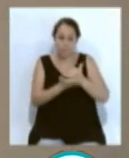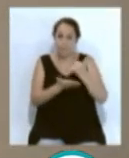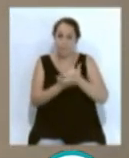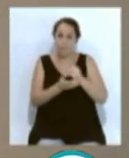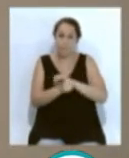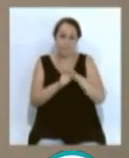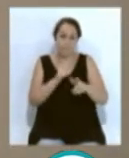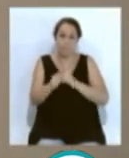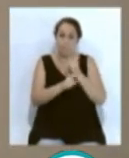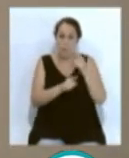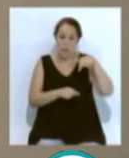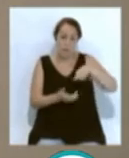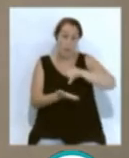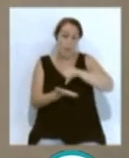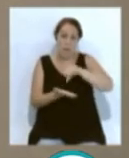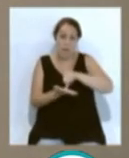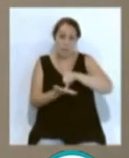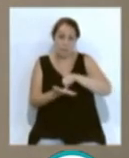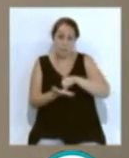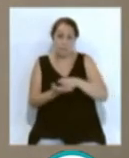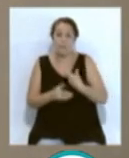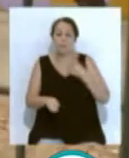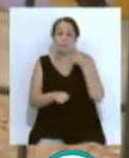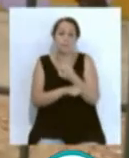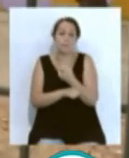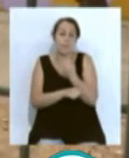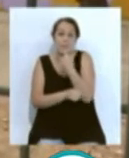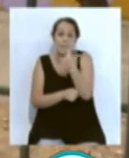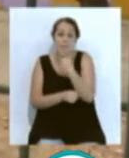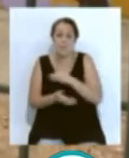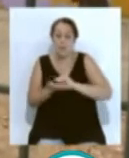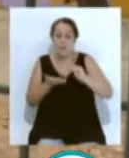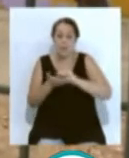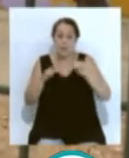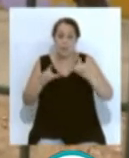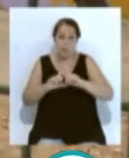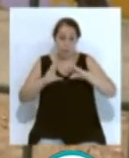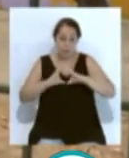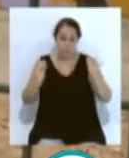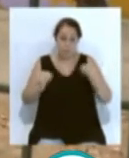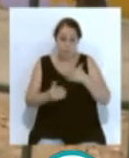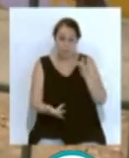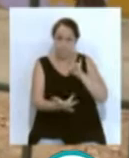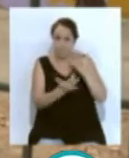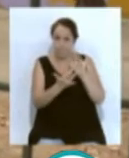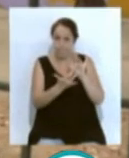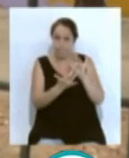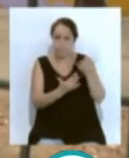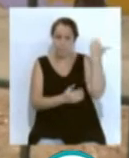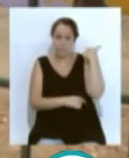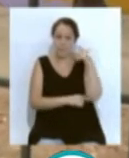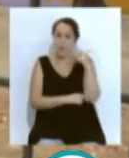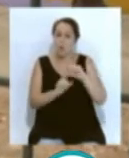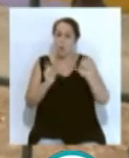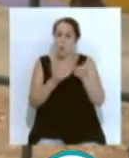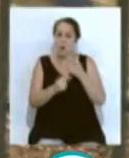pruebas de coronavirus en la capital. Desde la dirección apuntan que la Administración andaluza se puso en contacto el pasado viernes con la